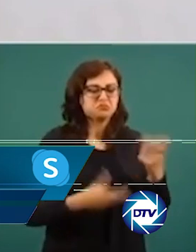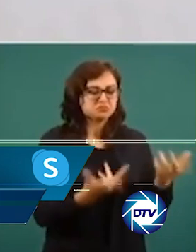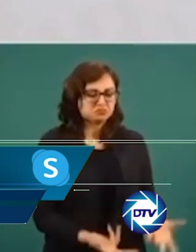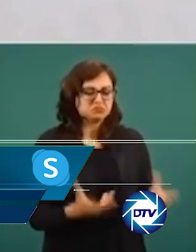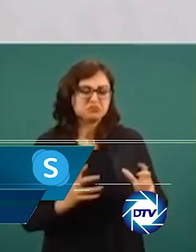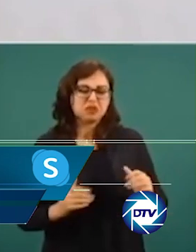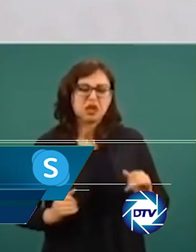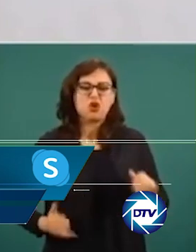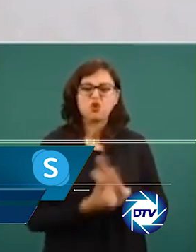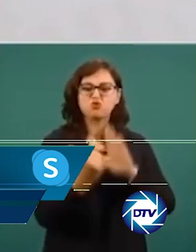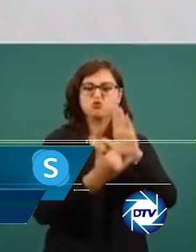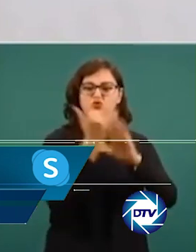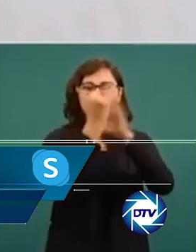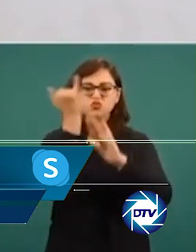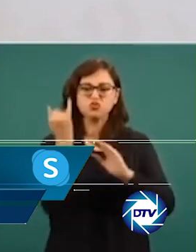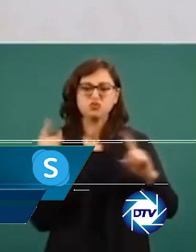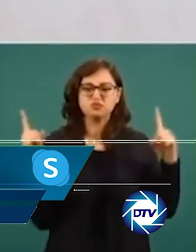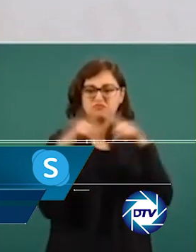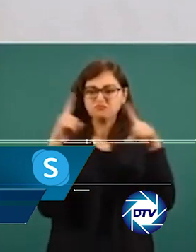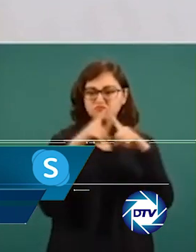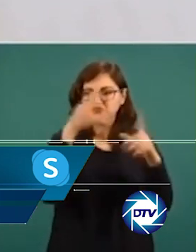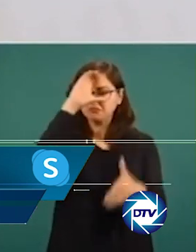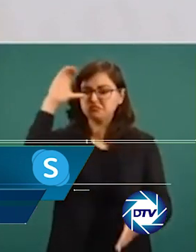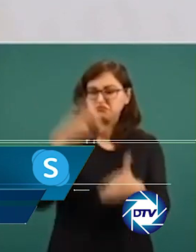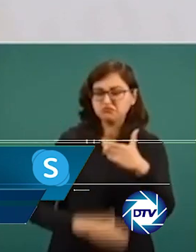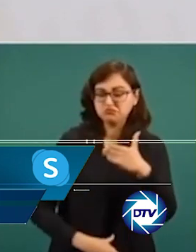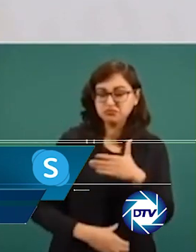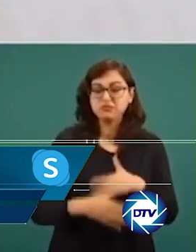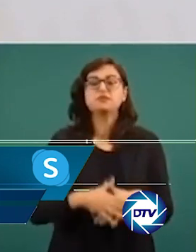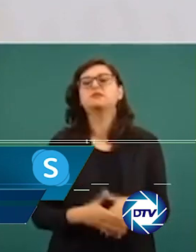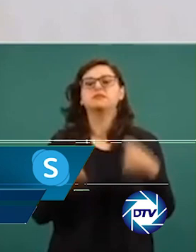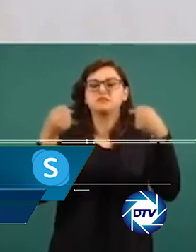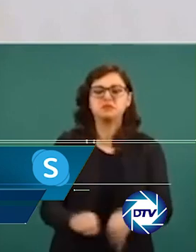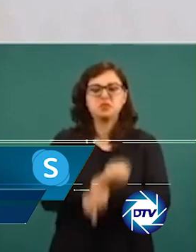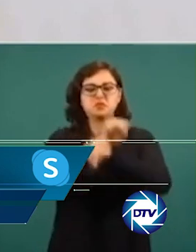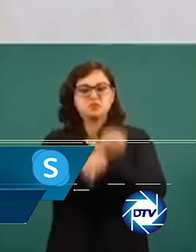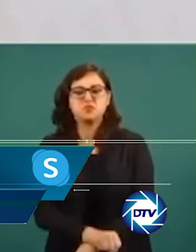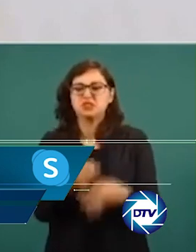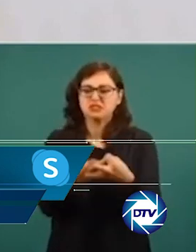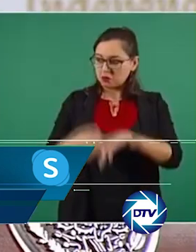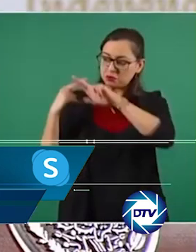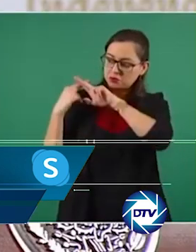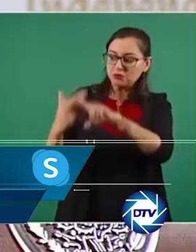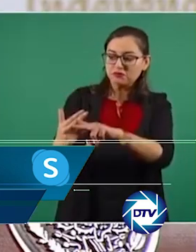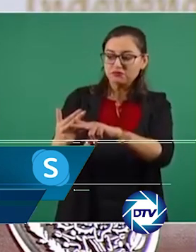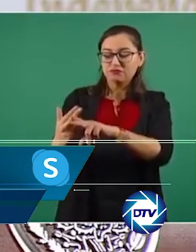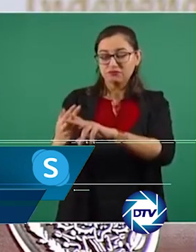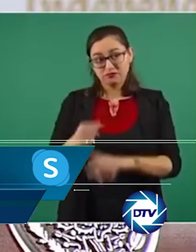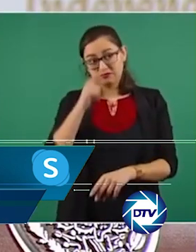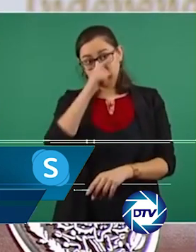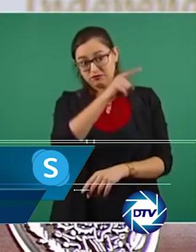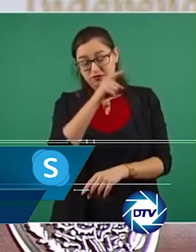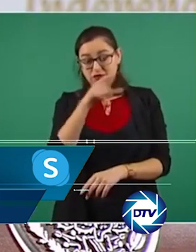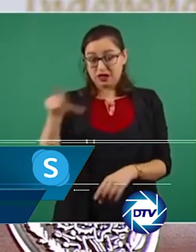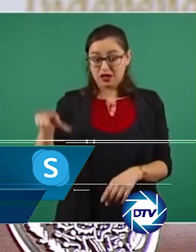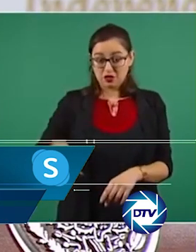jefe del Comando Norte de Estados Unidos, declaró que muchos de los problemas que tiene la frontera con México son culpa de la inmigración ilegal